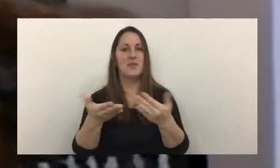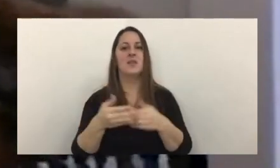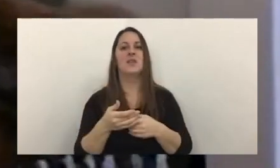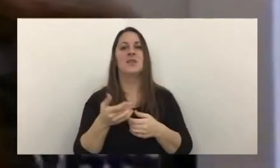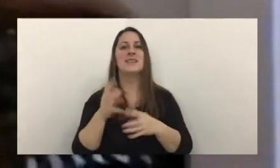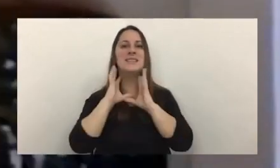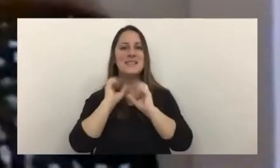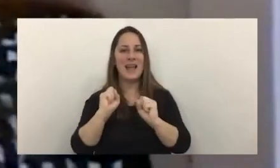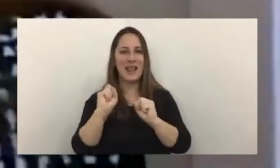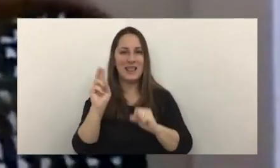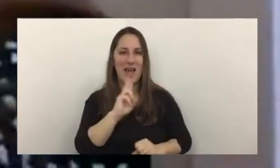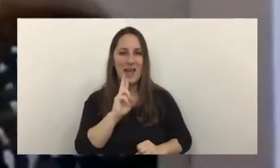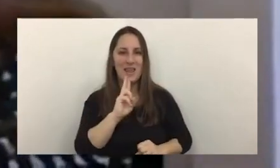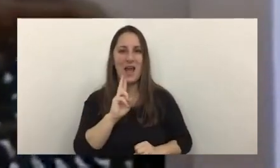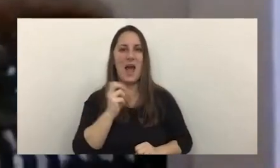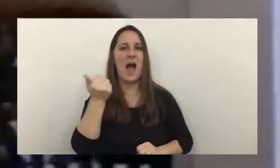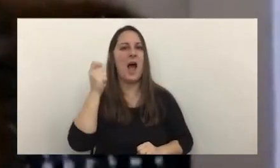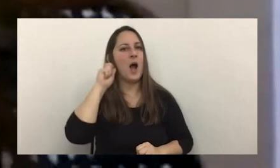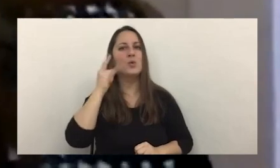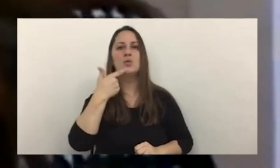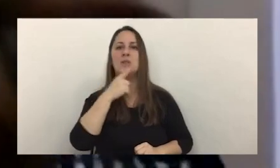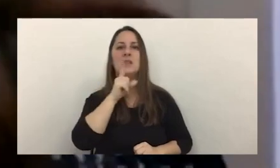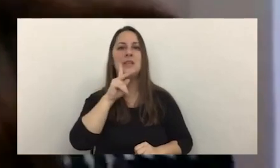secretaria la doctora Agustina Leque